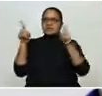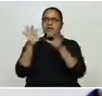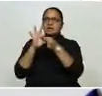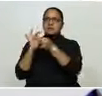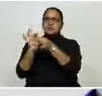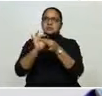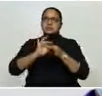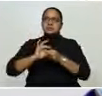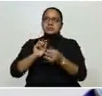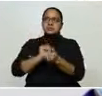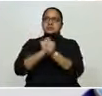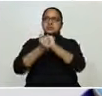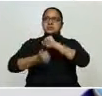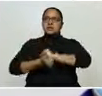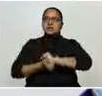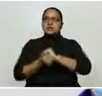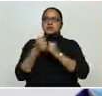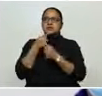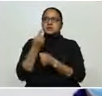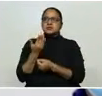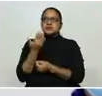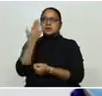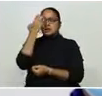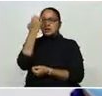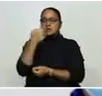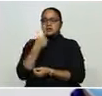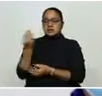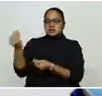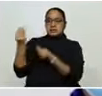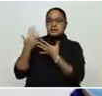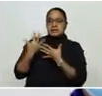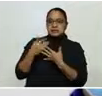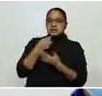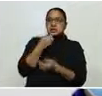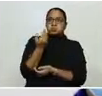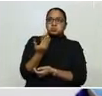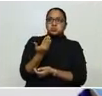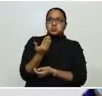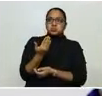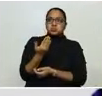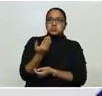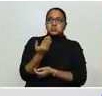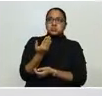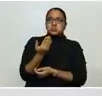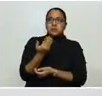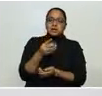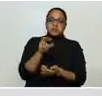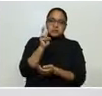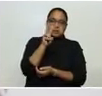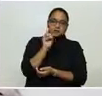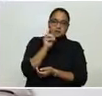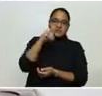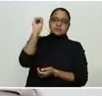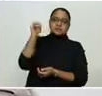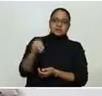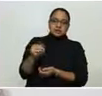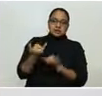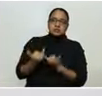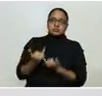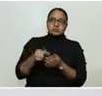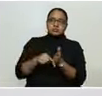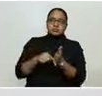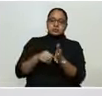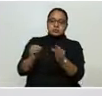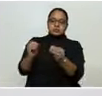y realmente que cambiaron. ¿Por qué? Porque me está diciendo que solo el 20% estamos diagnosticando.